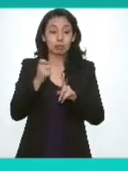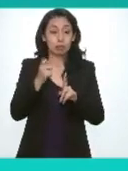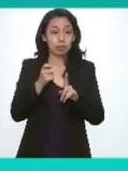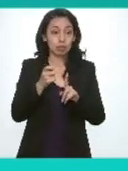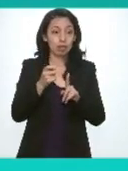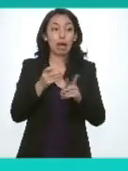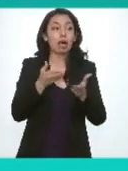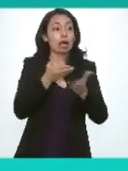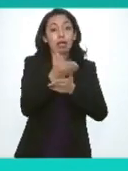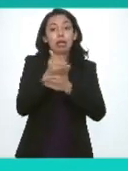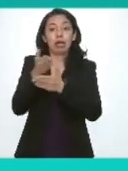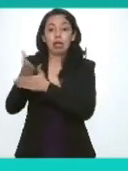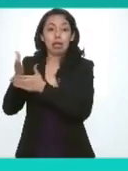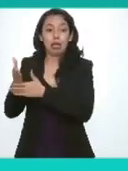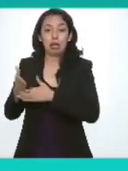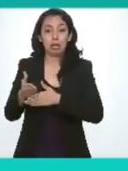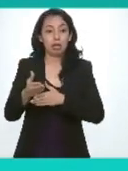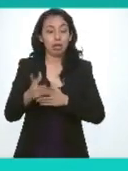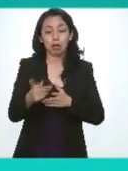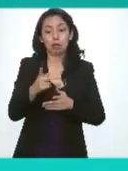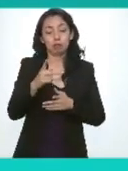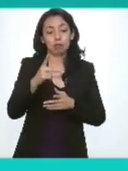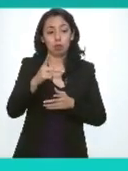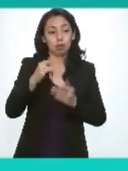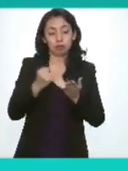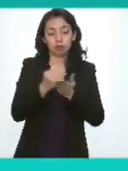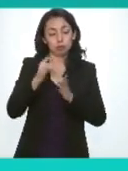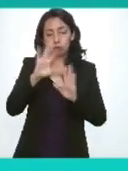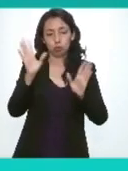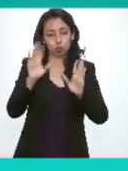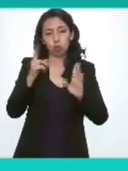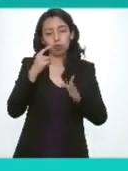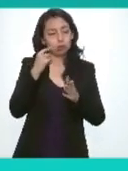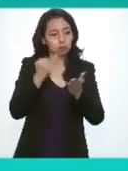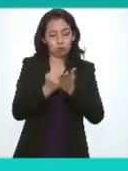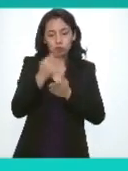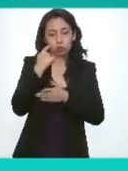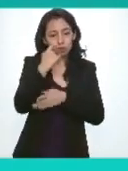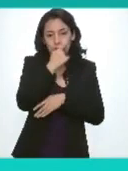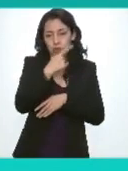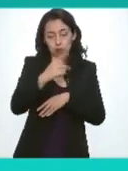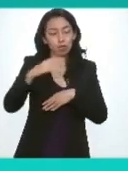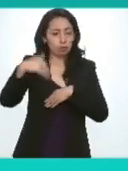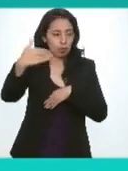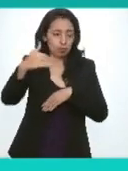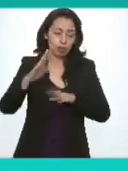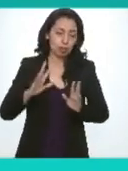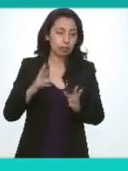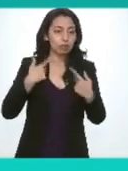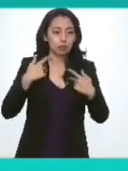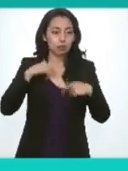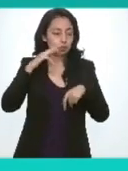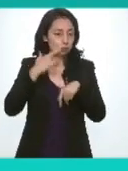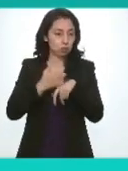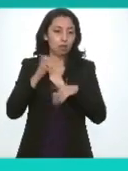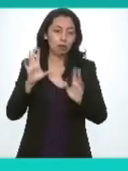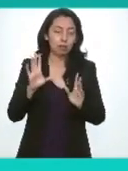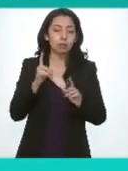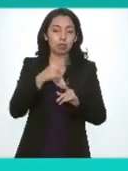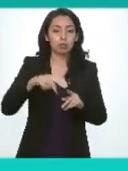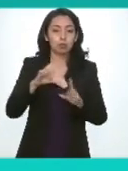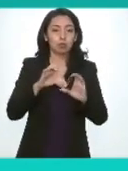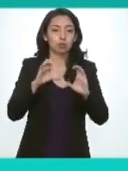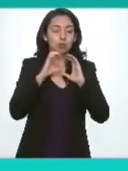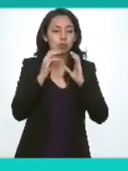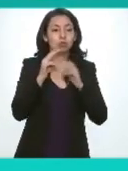ninguna manera invadir facultades del poder legislativo esa es una decisión soberana que en su momento tomarán el congreso de la unión